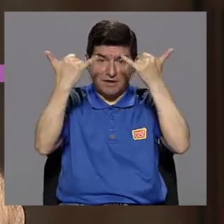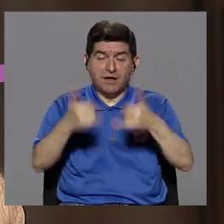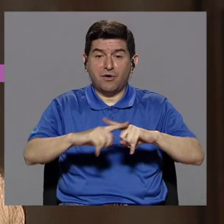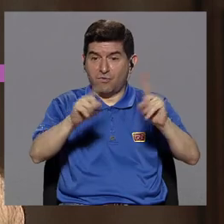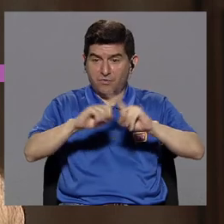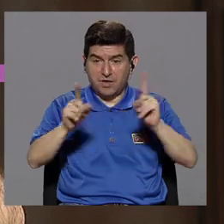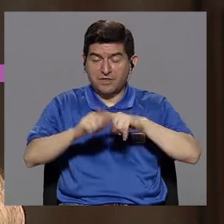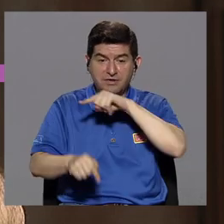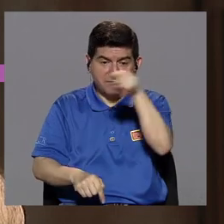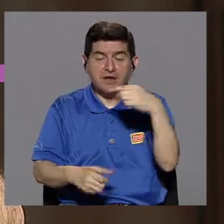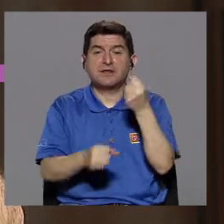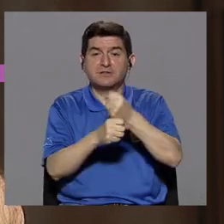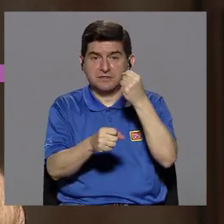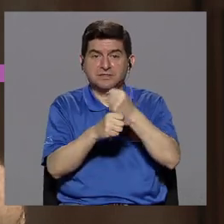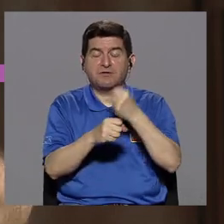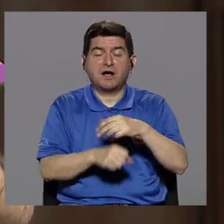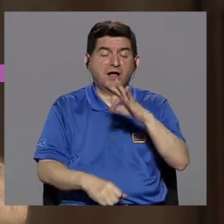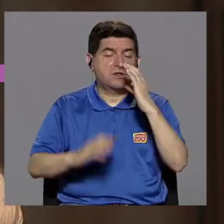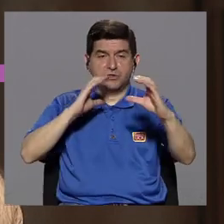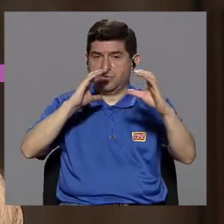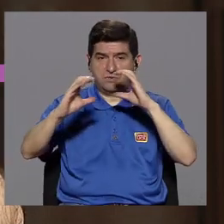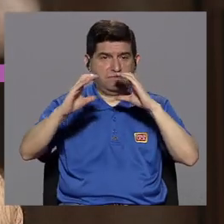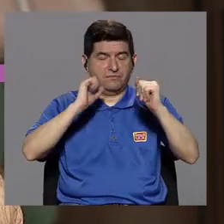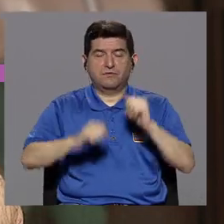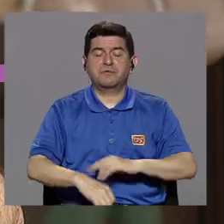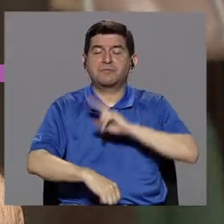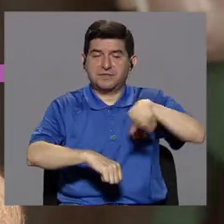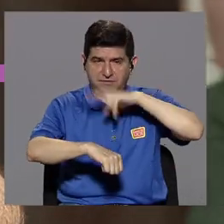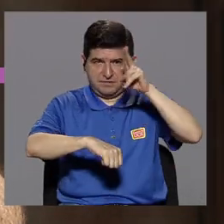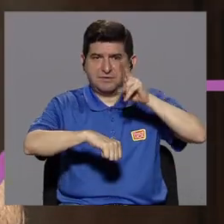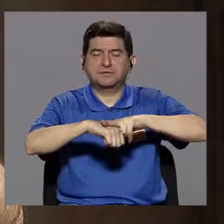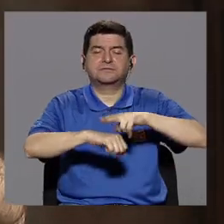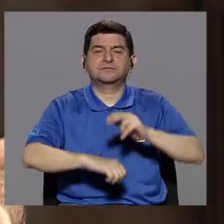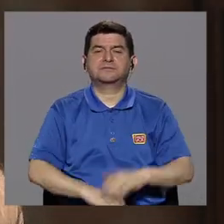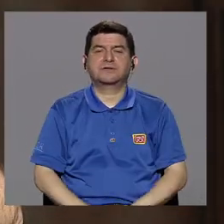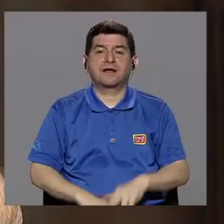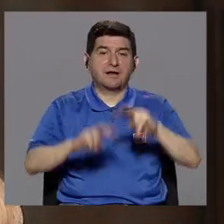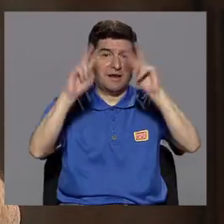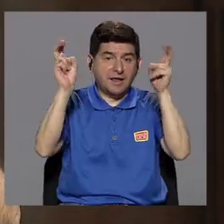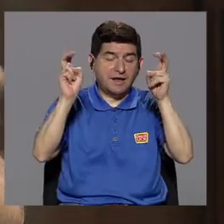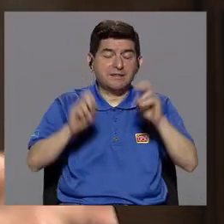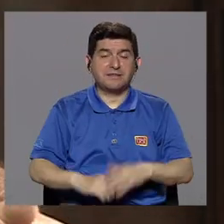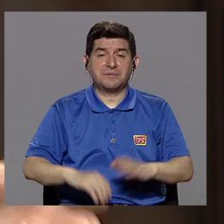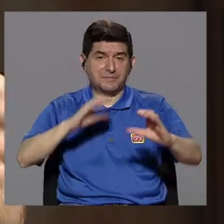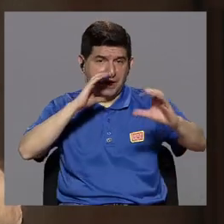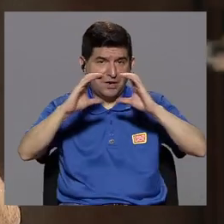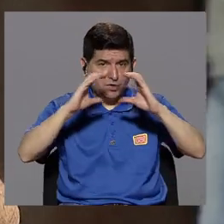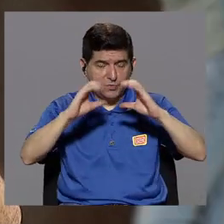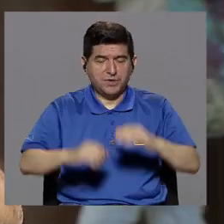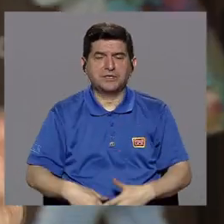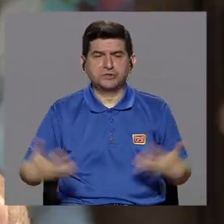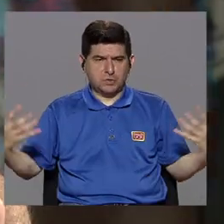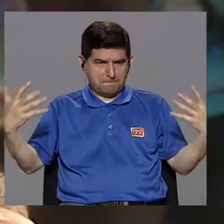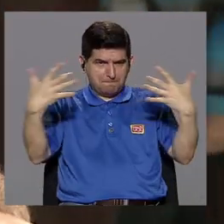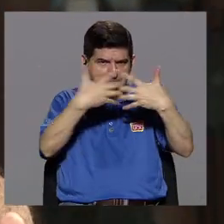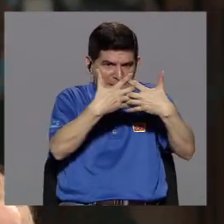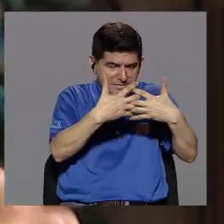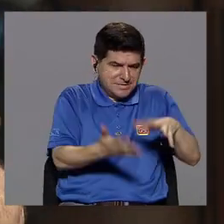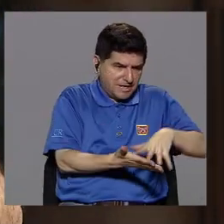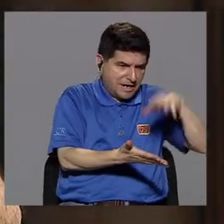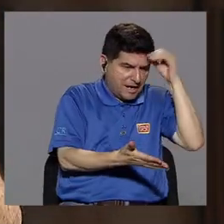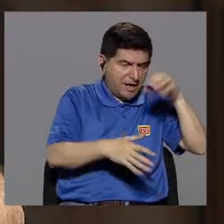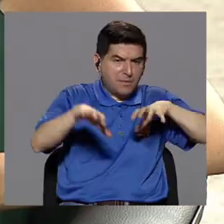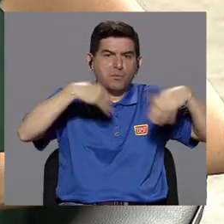que están trabajando en medios nacionales en el tema de comunicación y combinan justamente lo que aprendieron en Movimiento